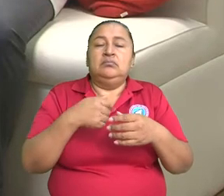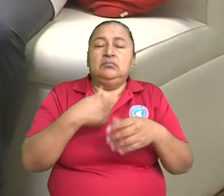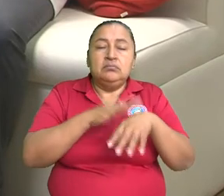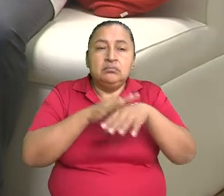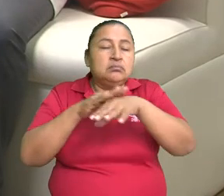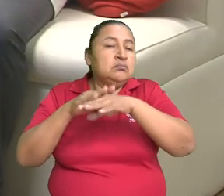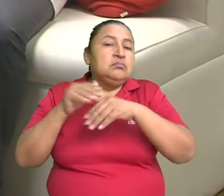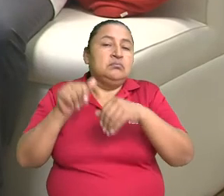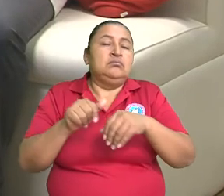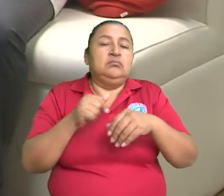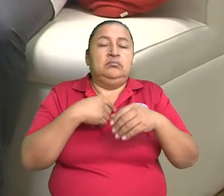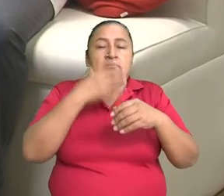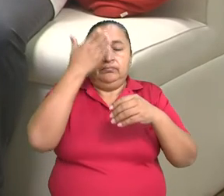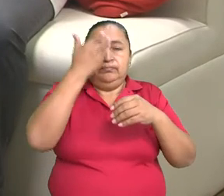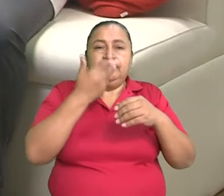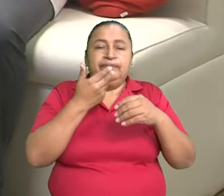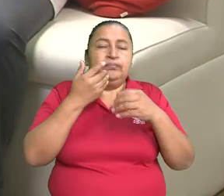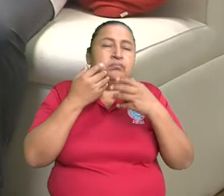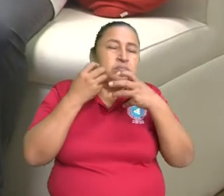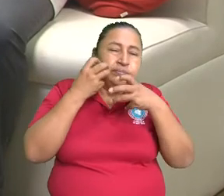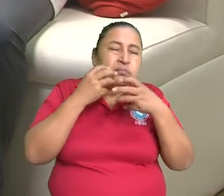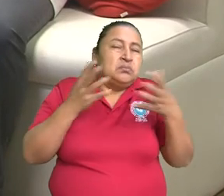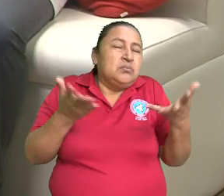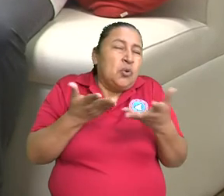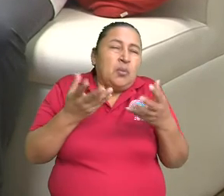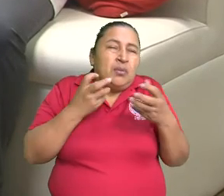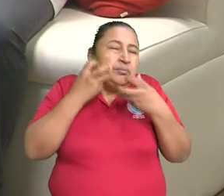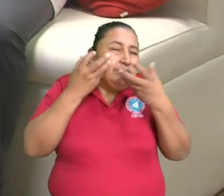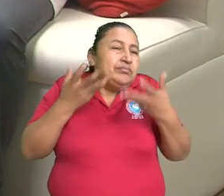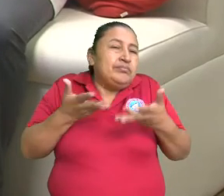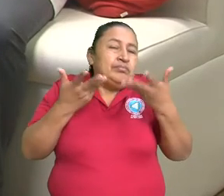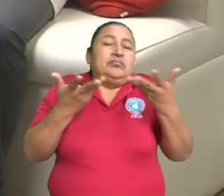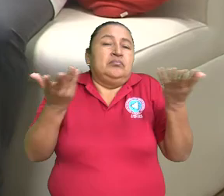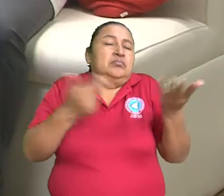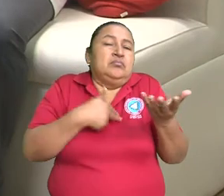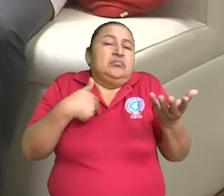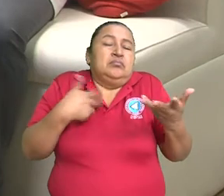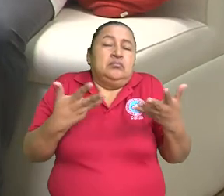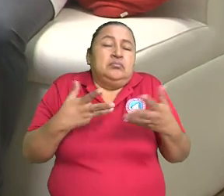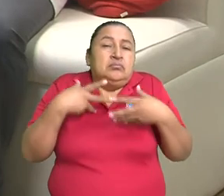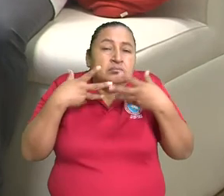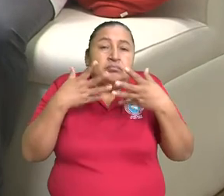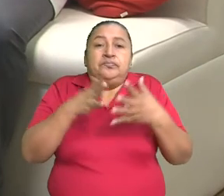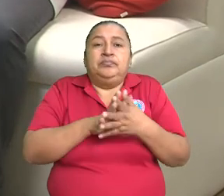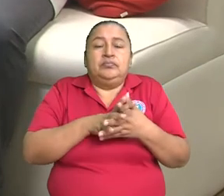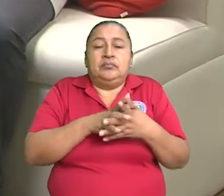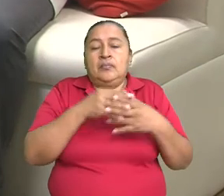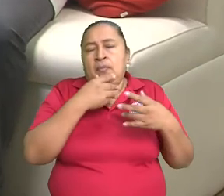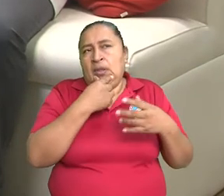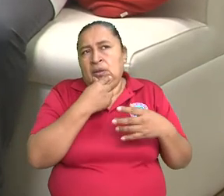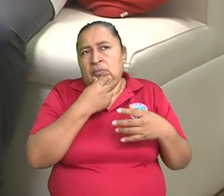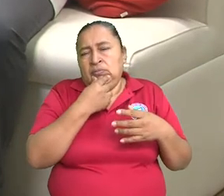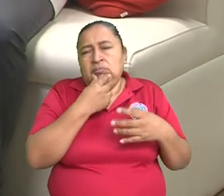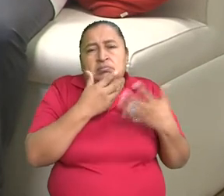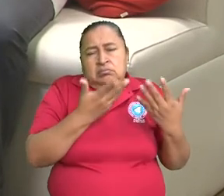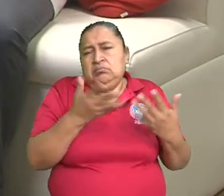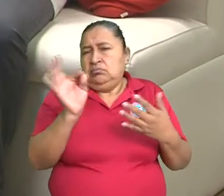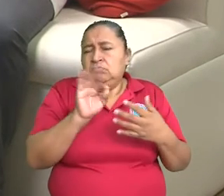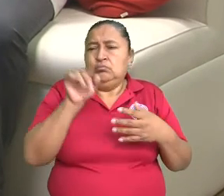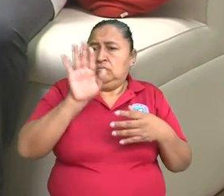parte muerta? No sé si llamarla así, literalmente, pues. Bueno, de hecho, ellos, pues, tienen sus